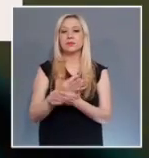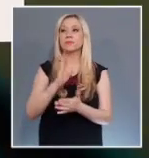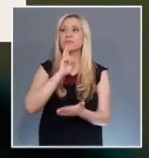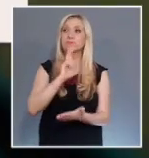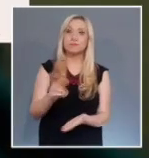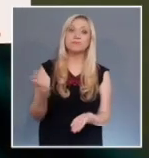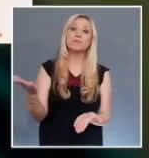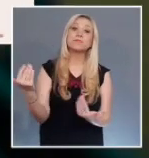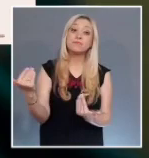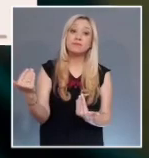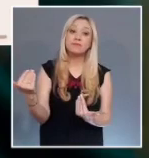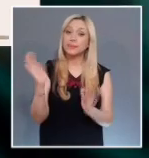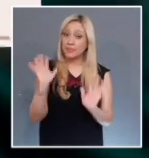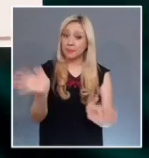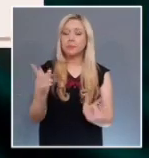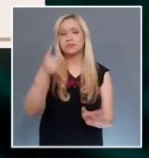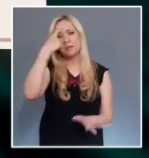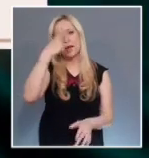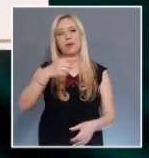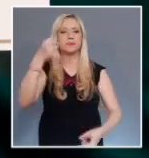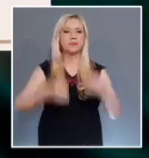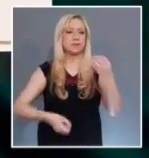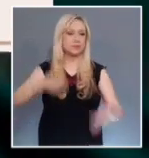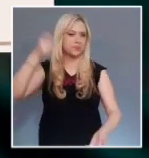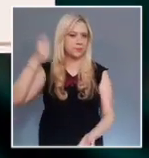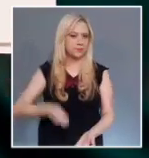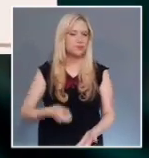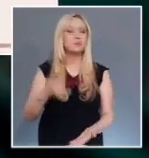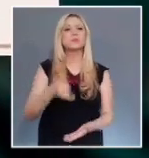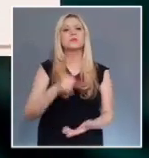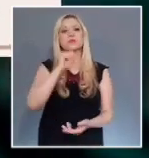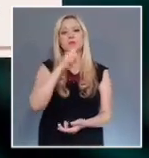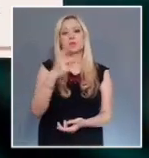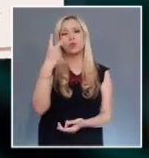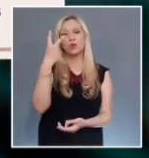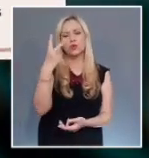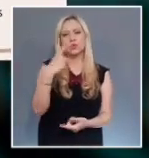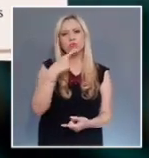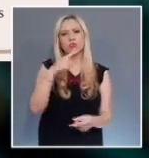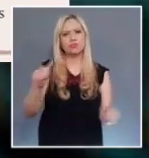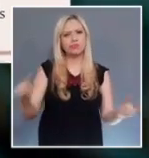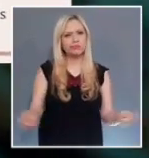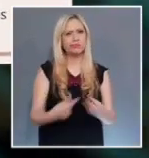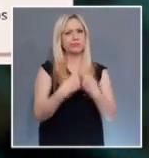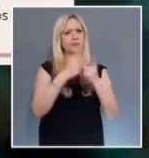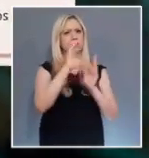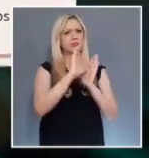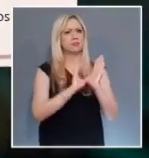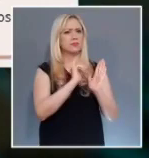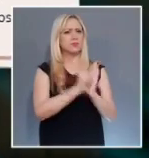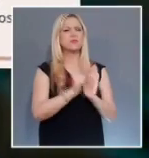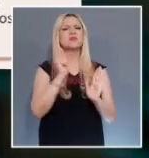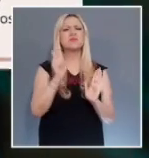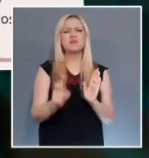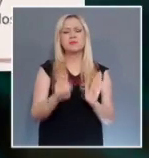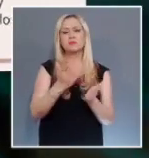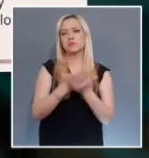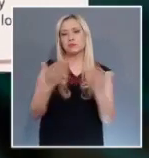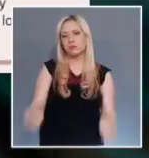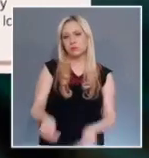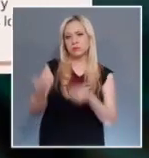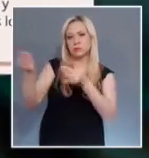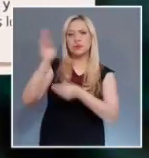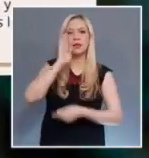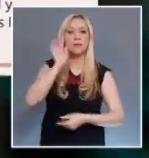En el caso del segundo decreto, se han recibido dos acciones de inconstitucionalidad que fueron turnadas al ministro Javier Lainez